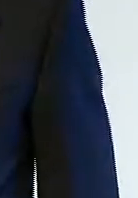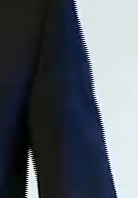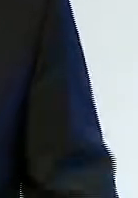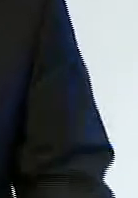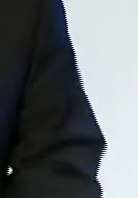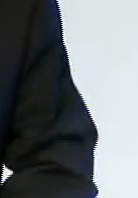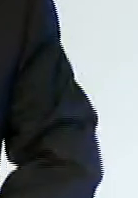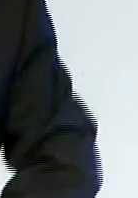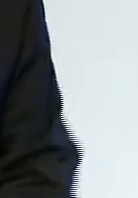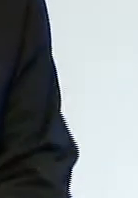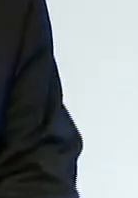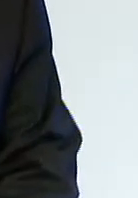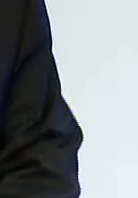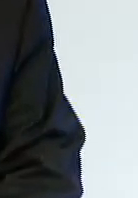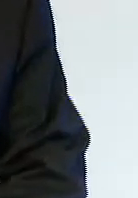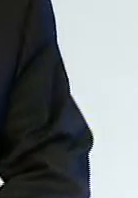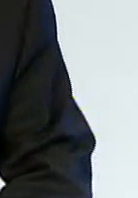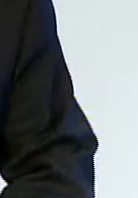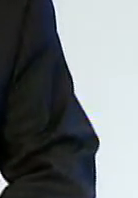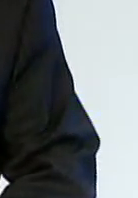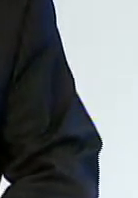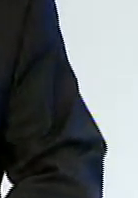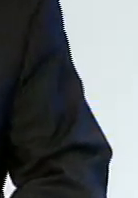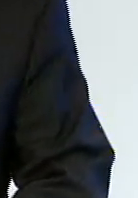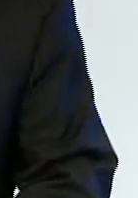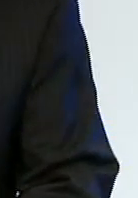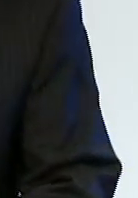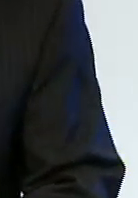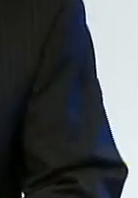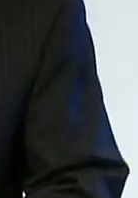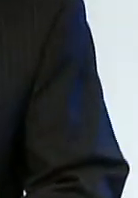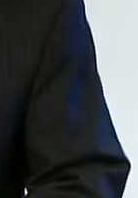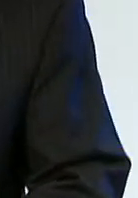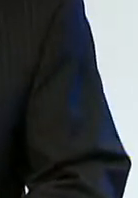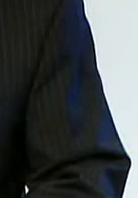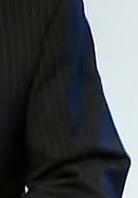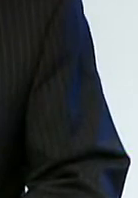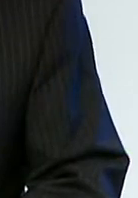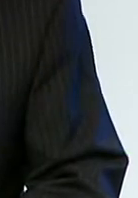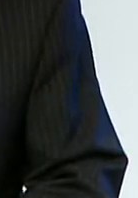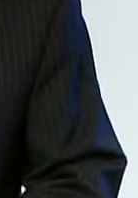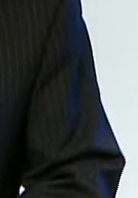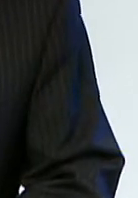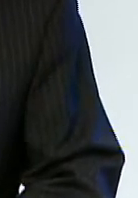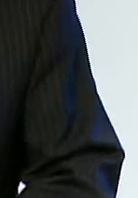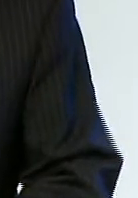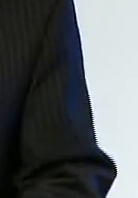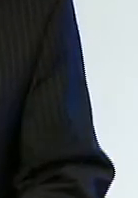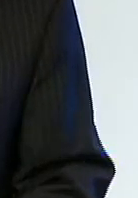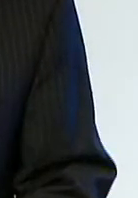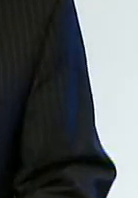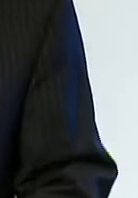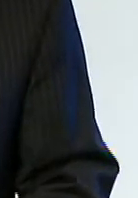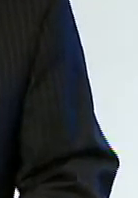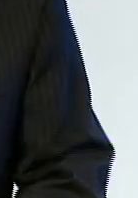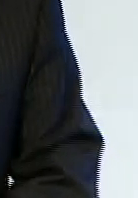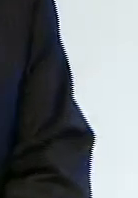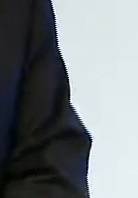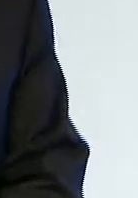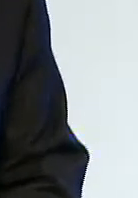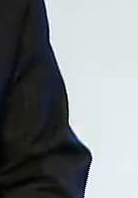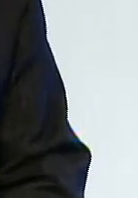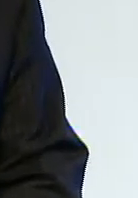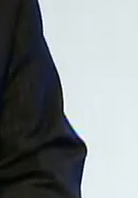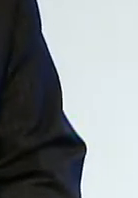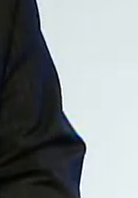Quisiera saludar a todas las autoridades del Gobierno, del Parlamento, de nuestras Fuerzas